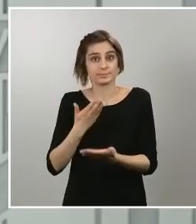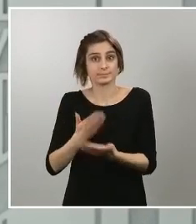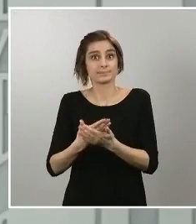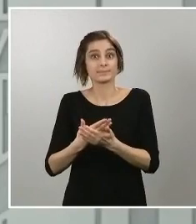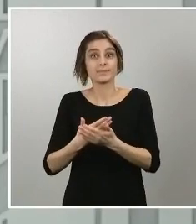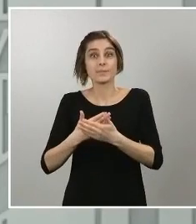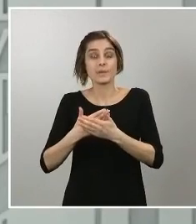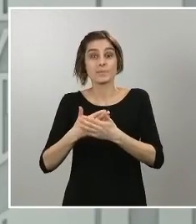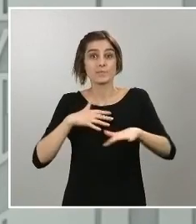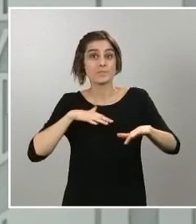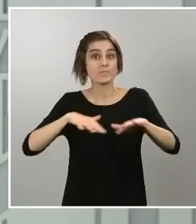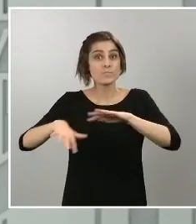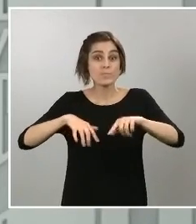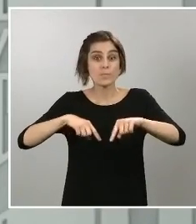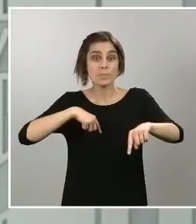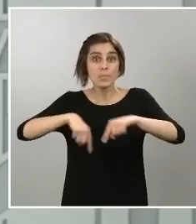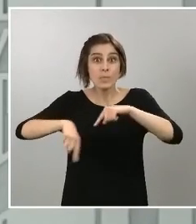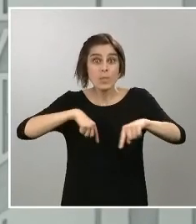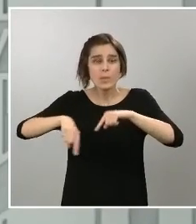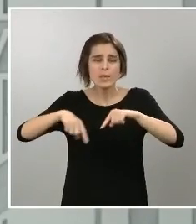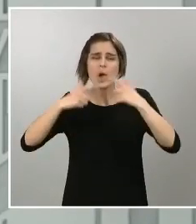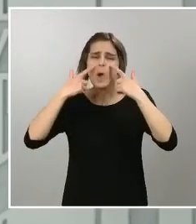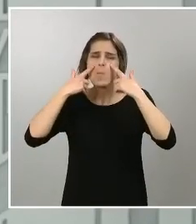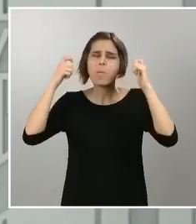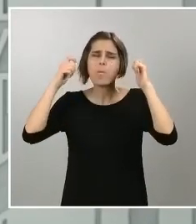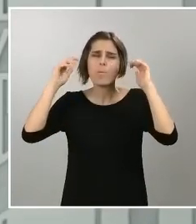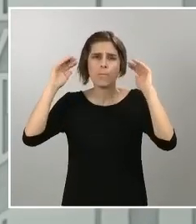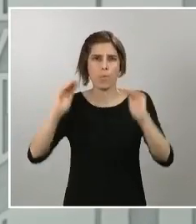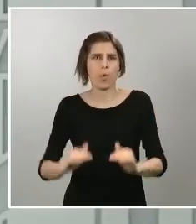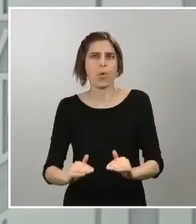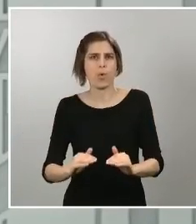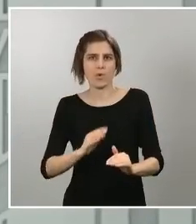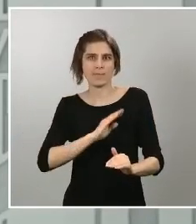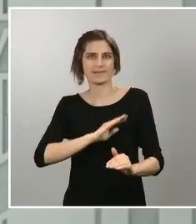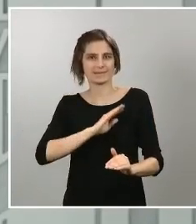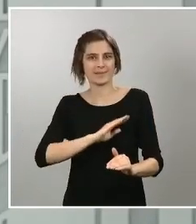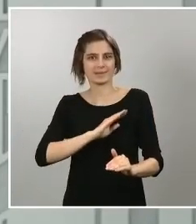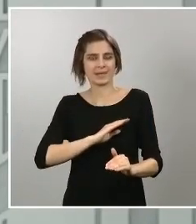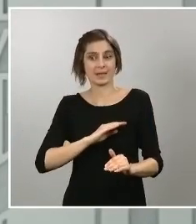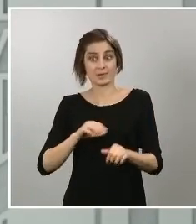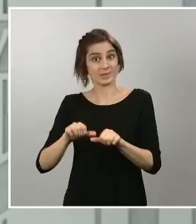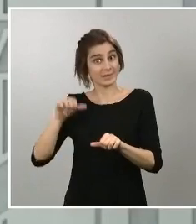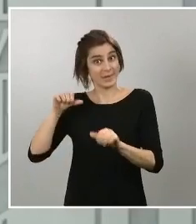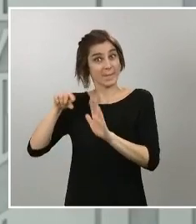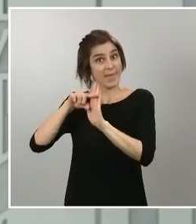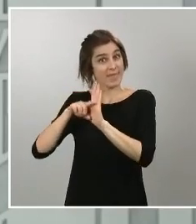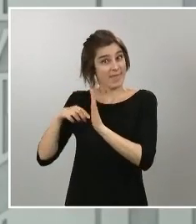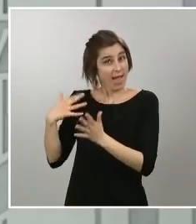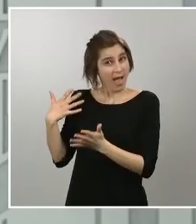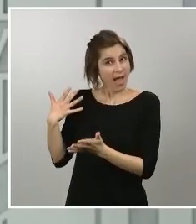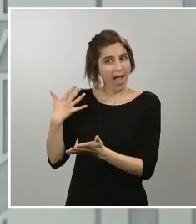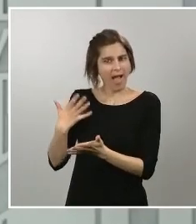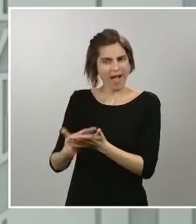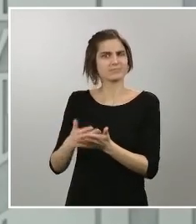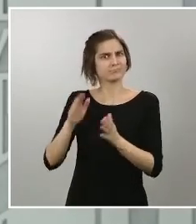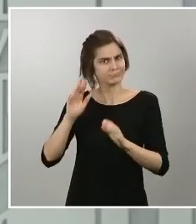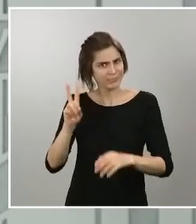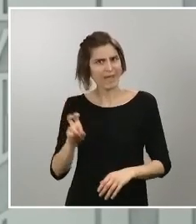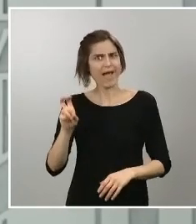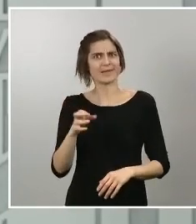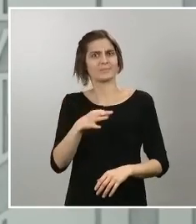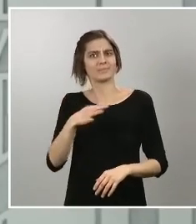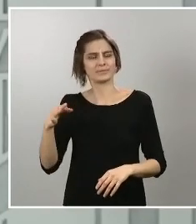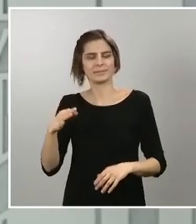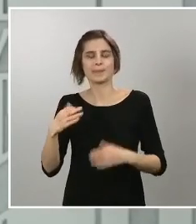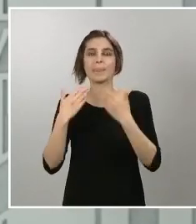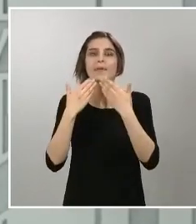importantes y las medidas han sido efectivas y queremos agradecer el esfuerzo de los ciudadanos porque por la cifra podemos